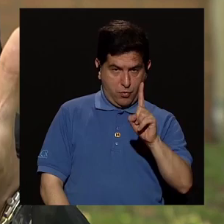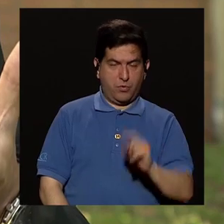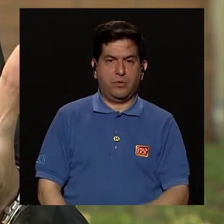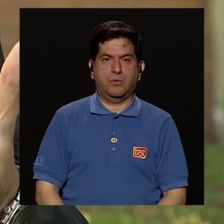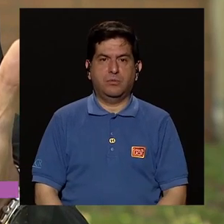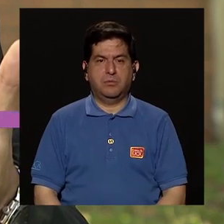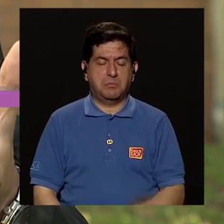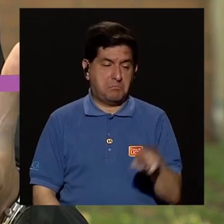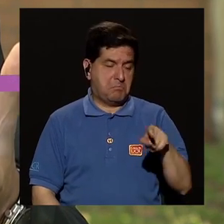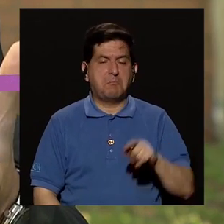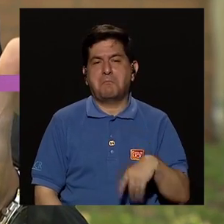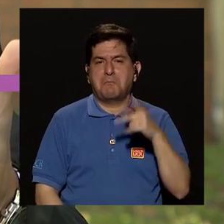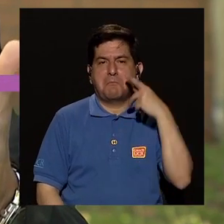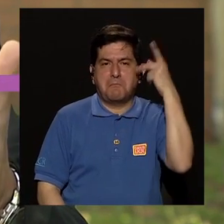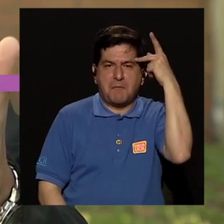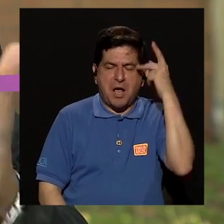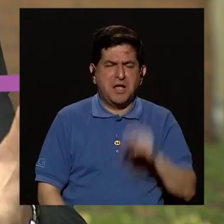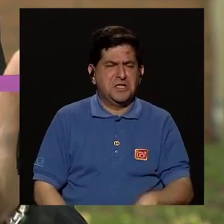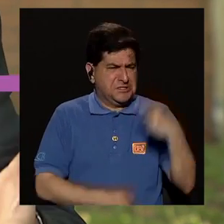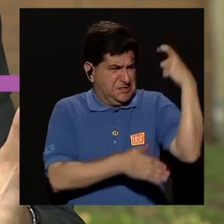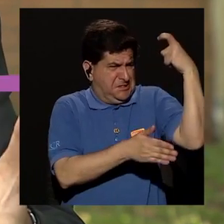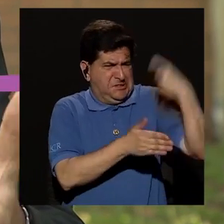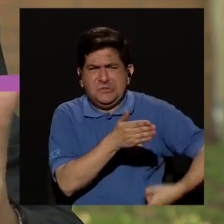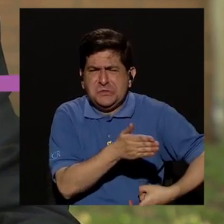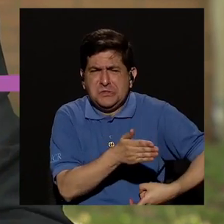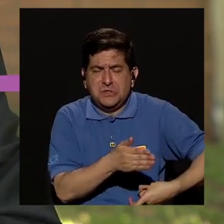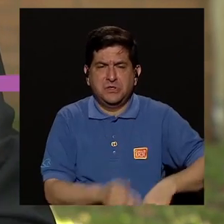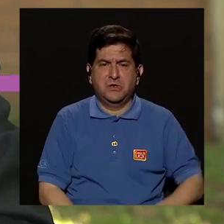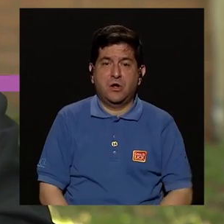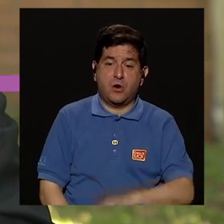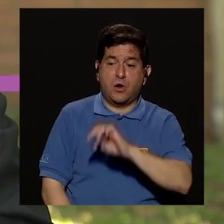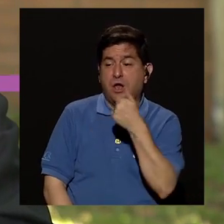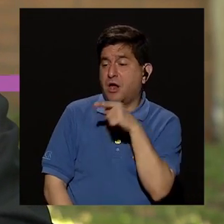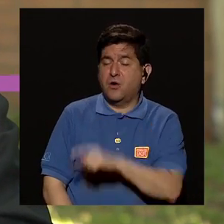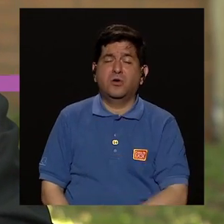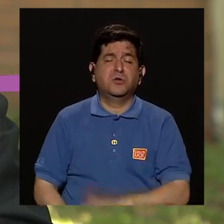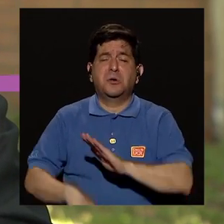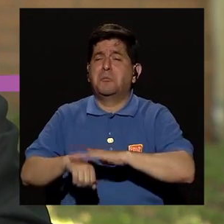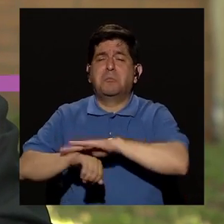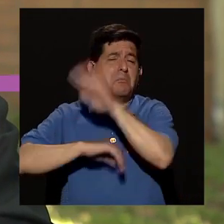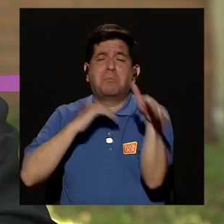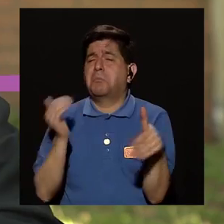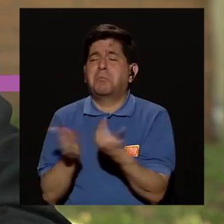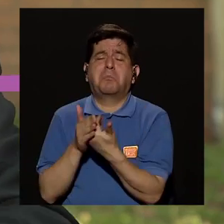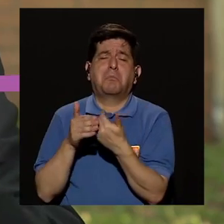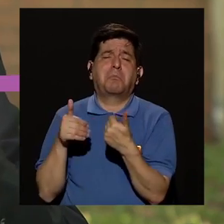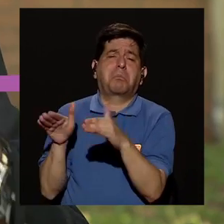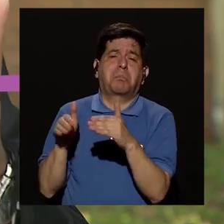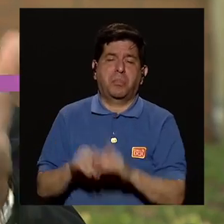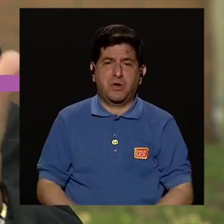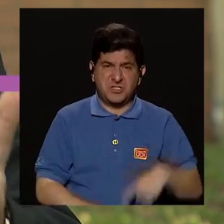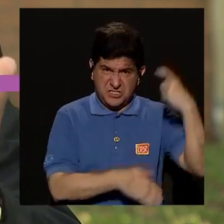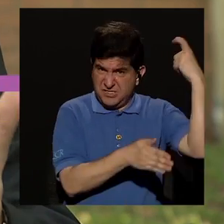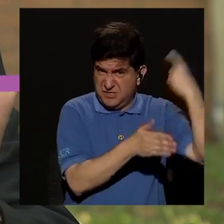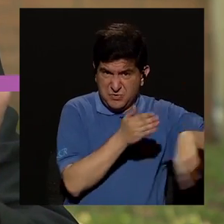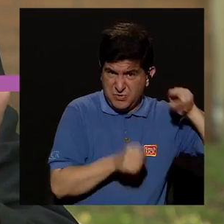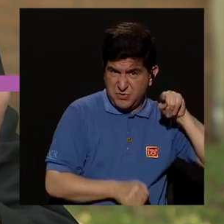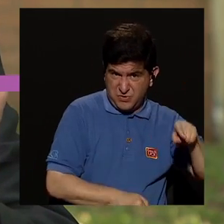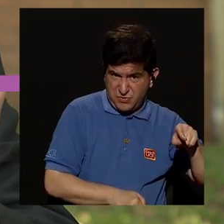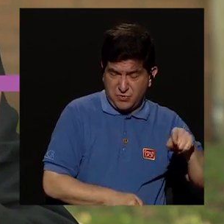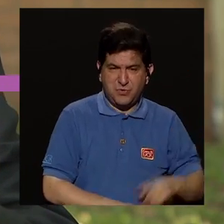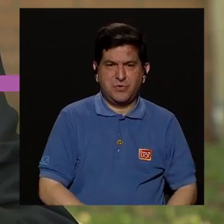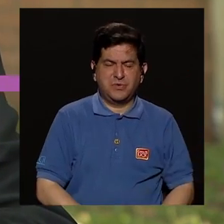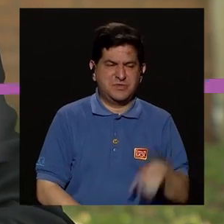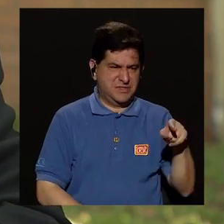extremo este que los padres son sumamente rígidos y están en el que son sumamente permisivos. Cuando son sumamente rígidos